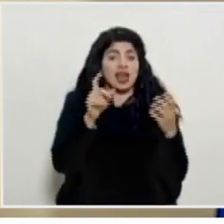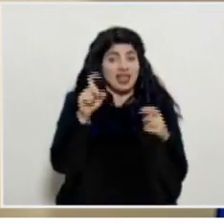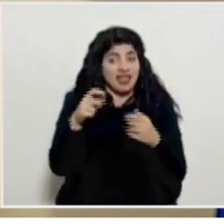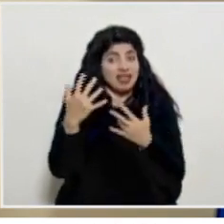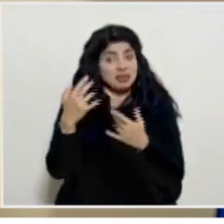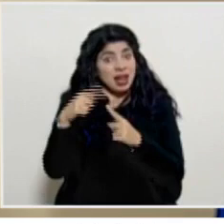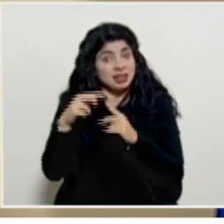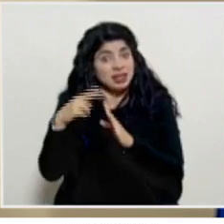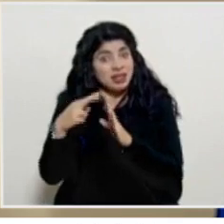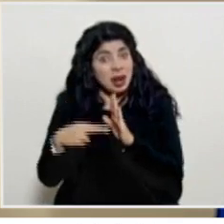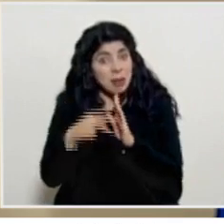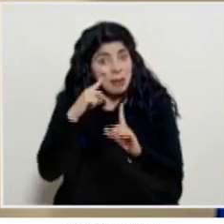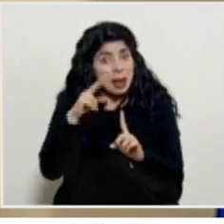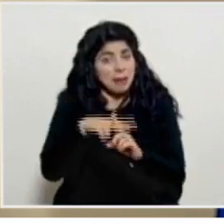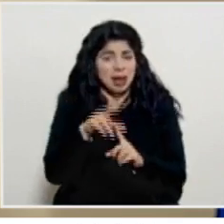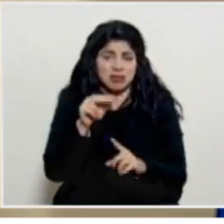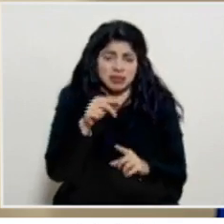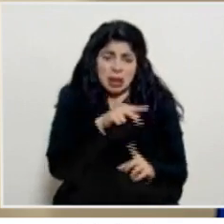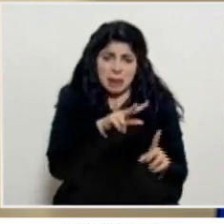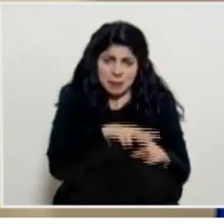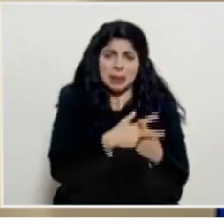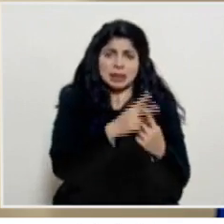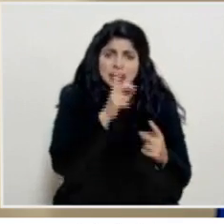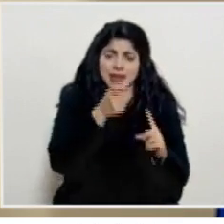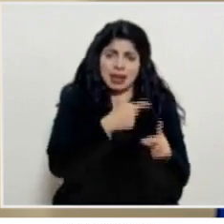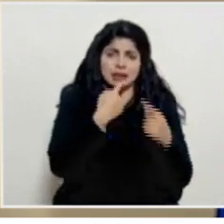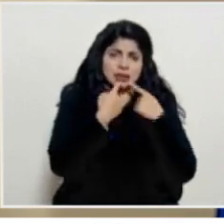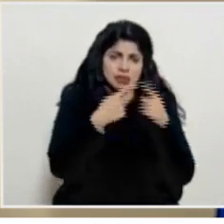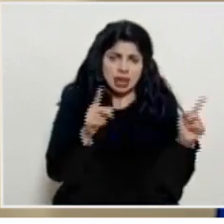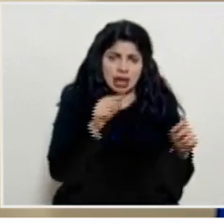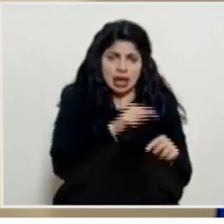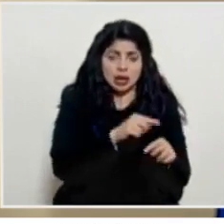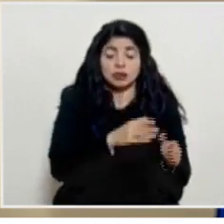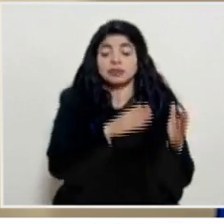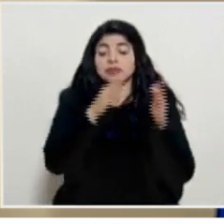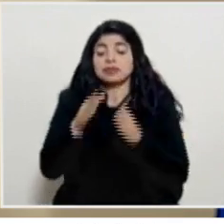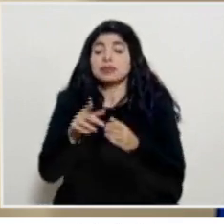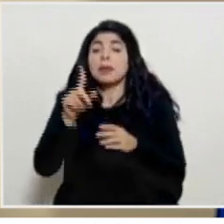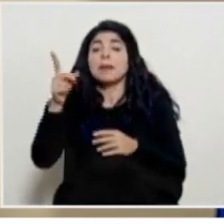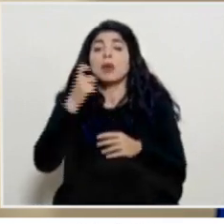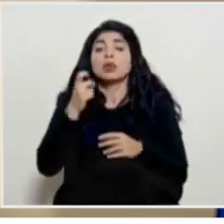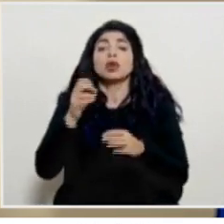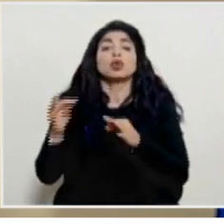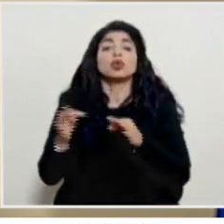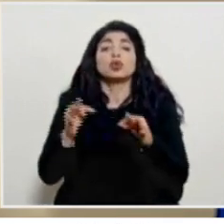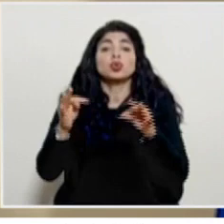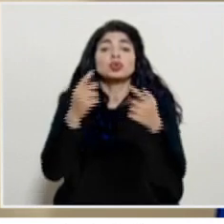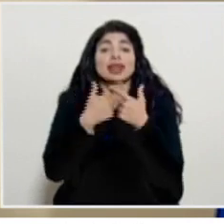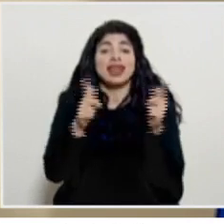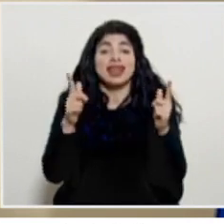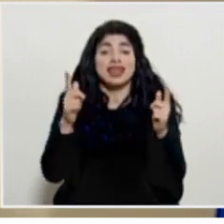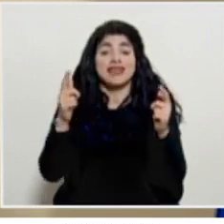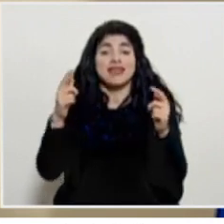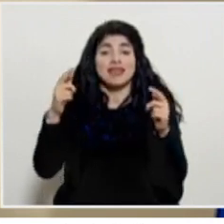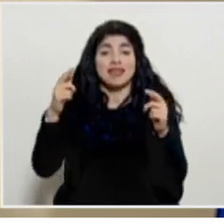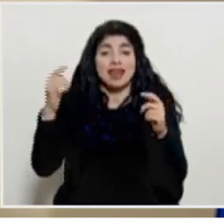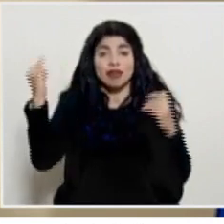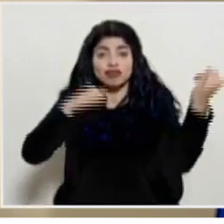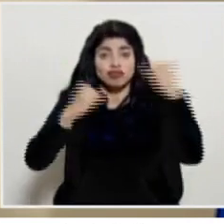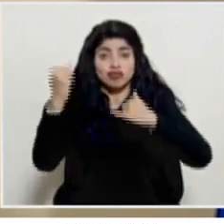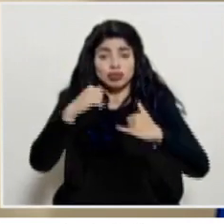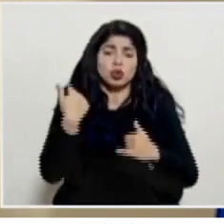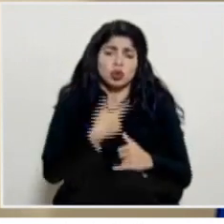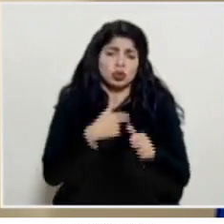reglamento específico para que esto aplique y con respecto a esto de la entrada libre de turistas nosotros seguimos